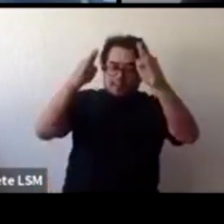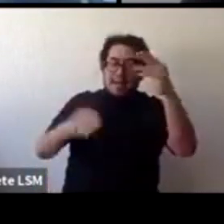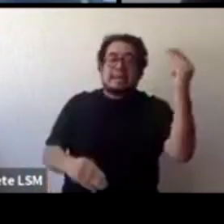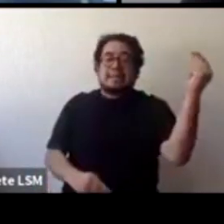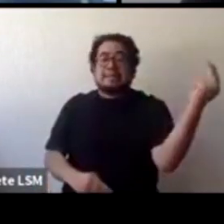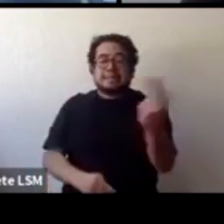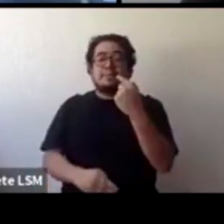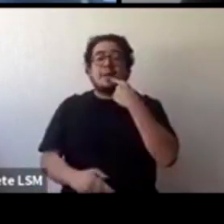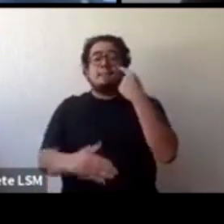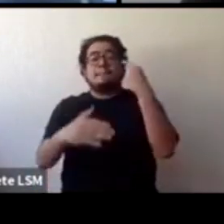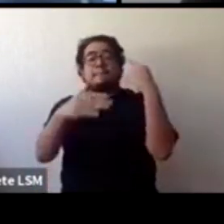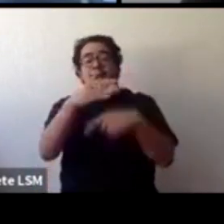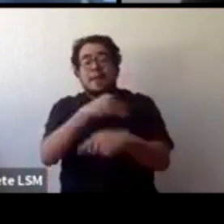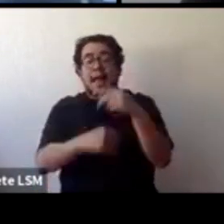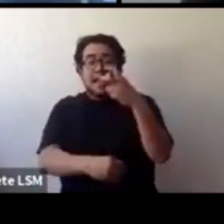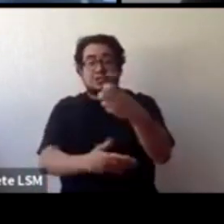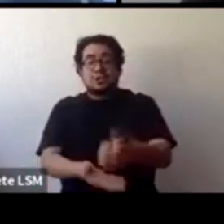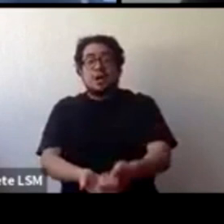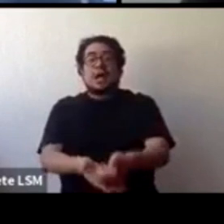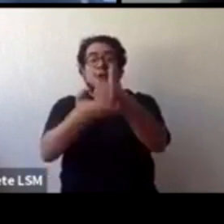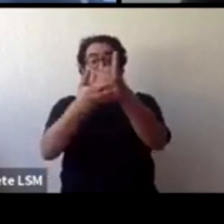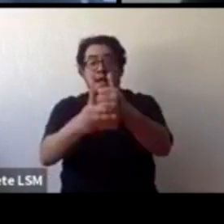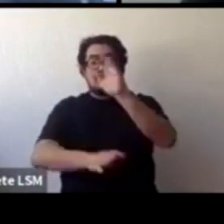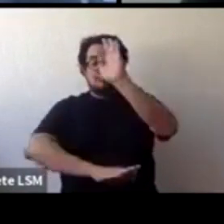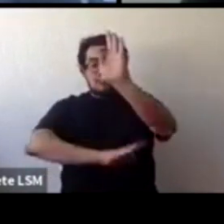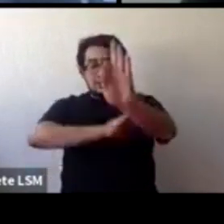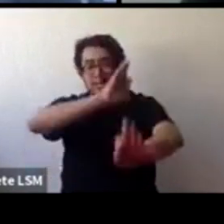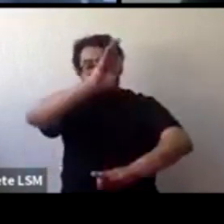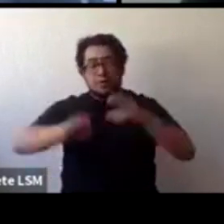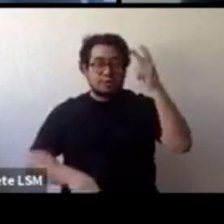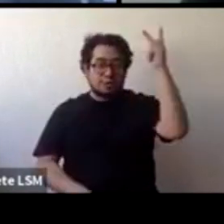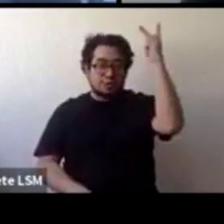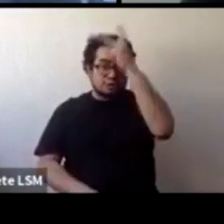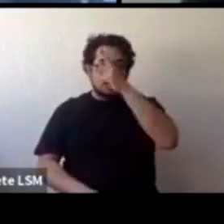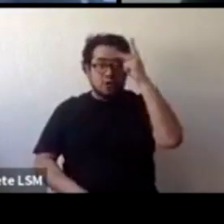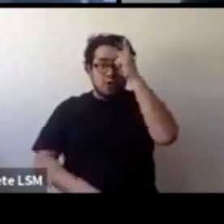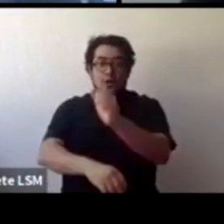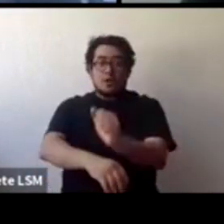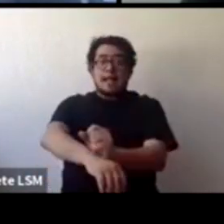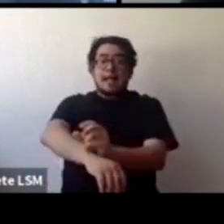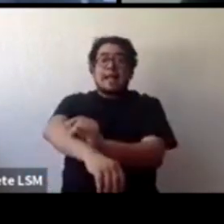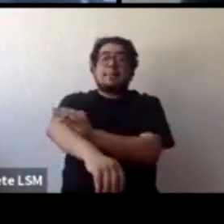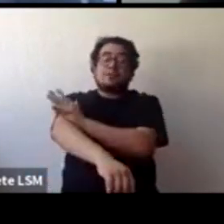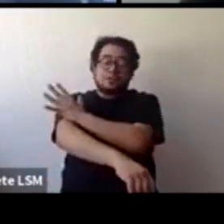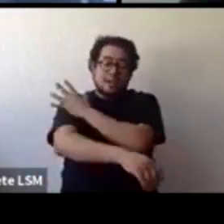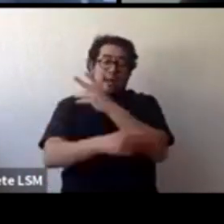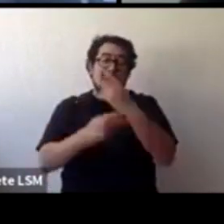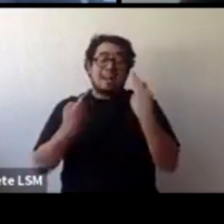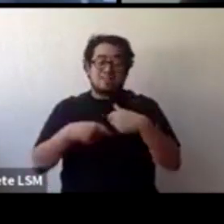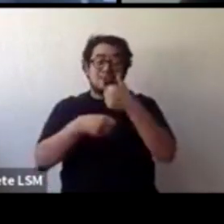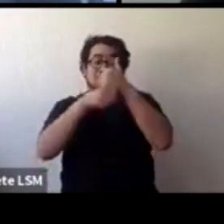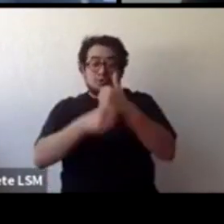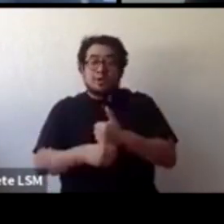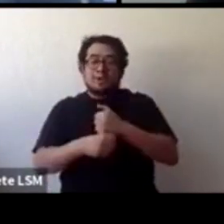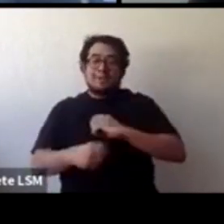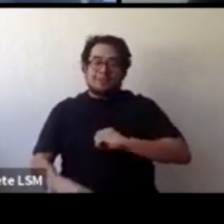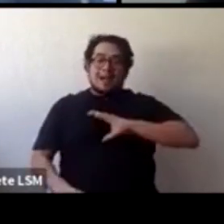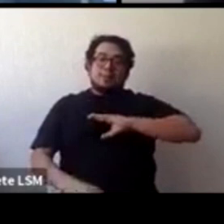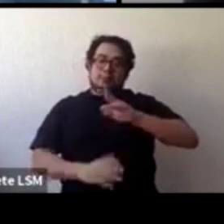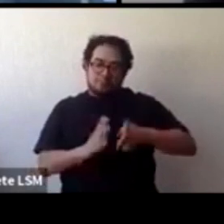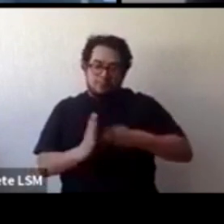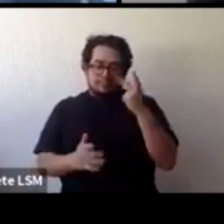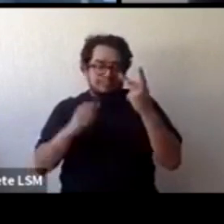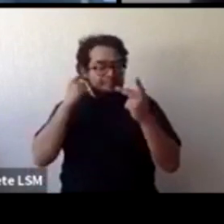tratamiento psicológico y emocional y a superar esta situación en las víctimas. Pero también